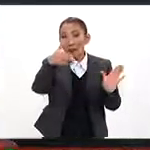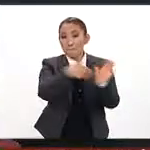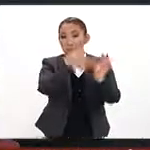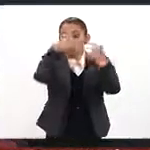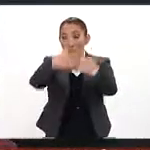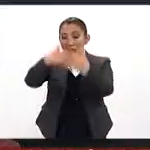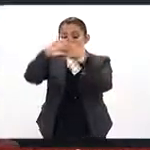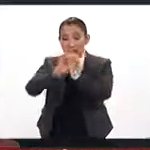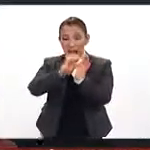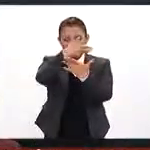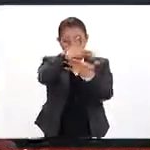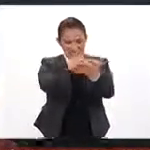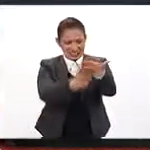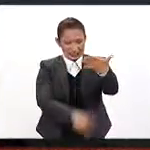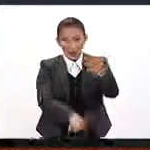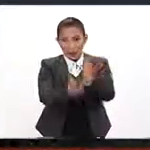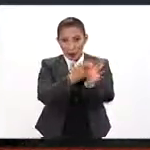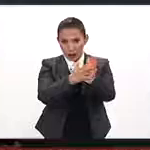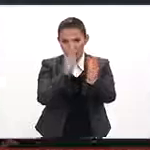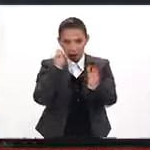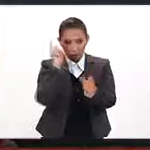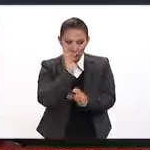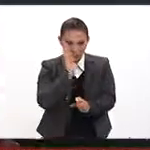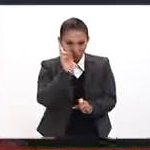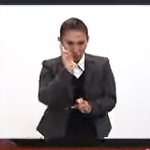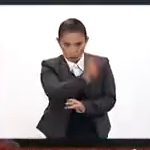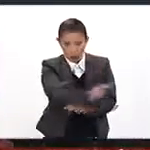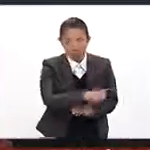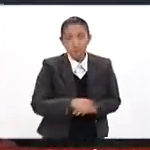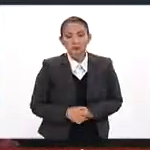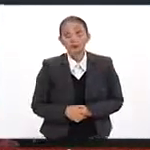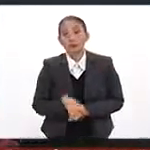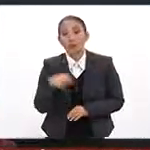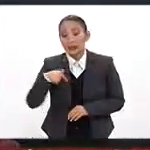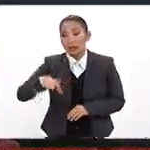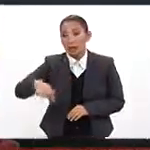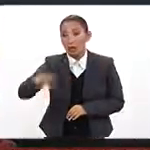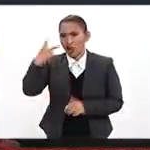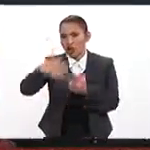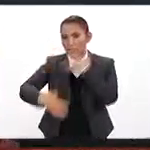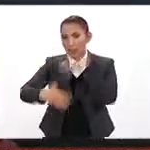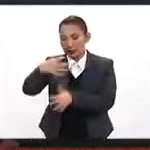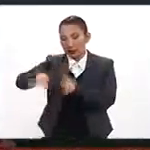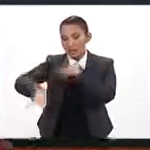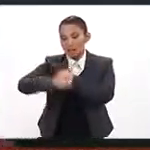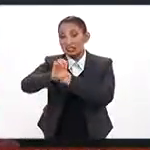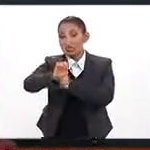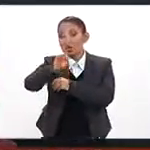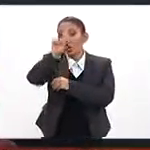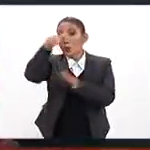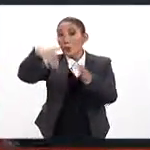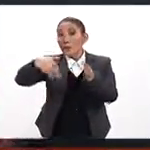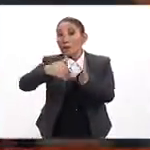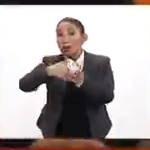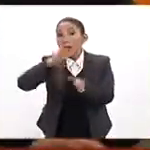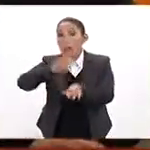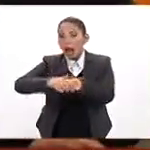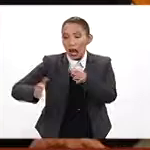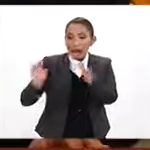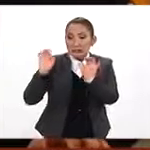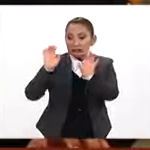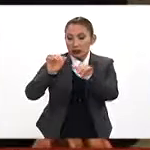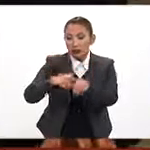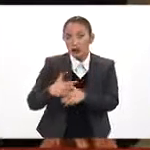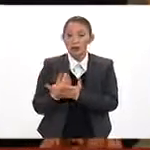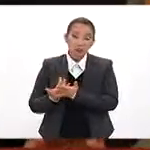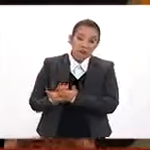mil empresas registradas en la página que pueden verificar los ciudadanos. Este año, en 2015, se sumaron 61 mil. Entonces, estamos